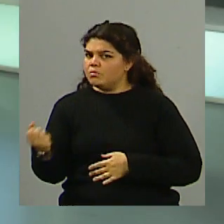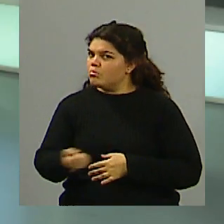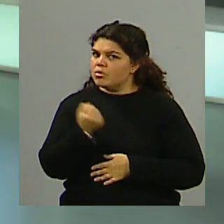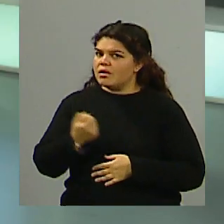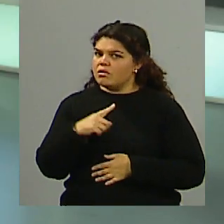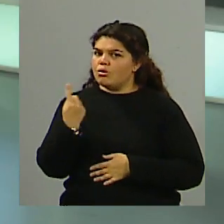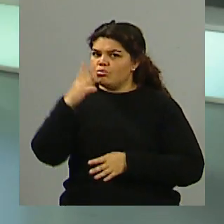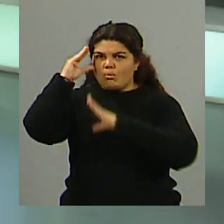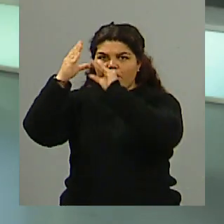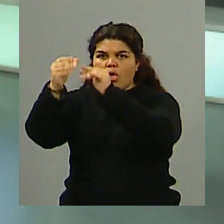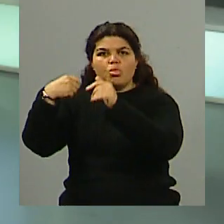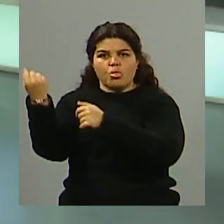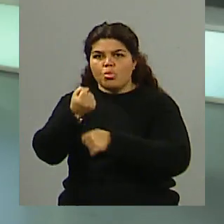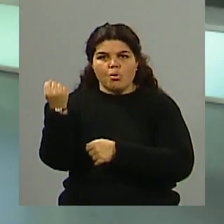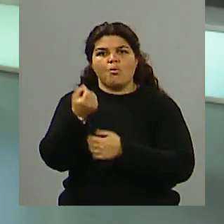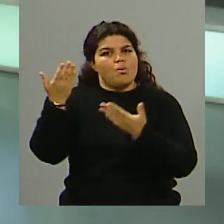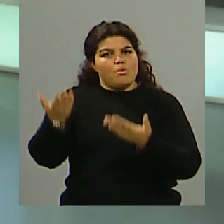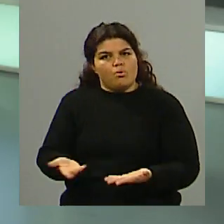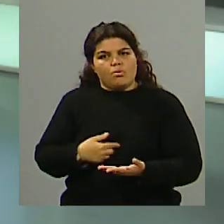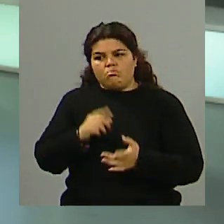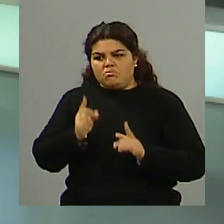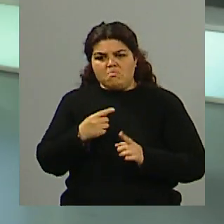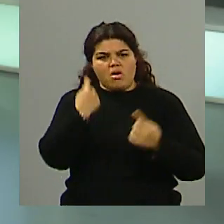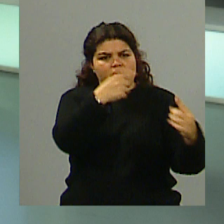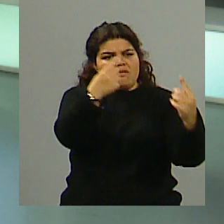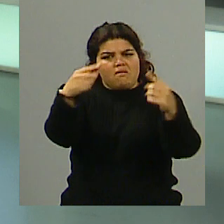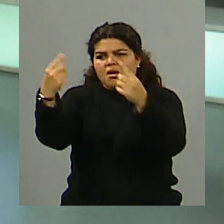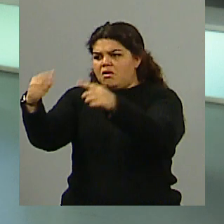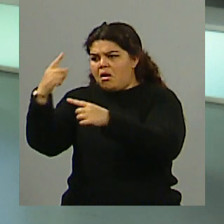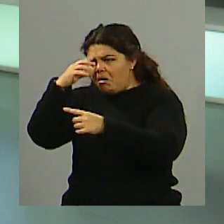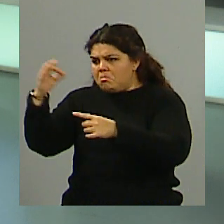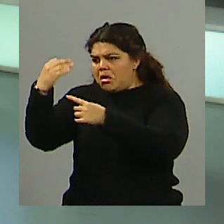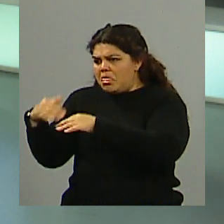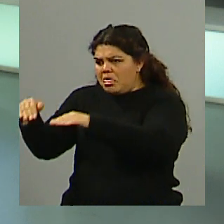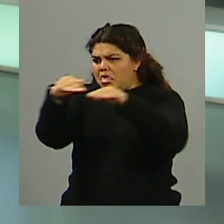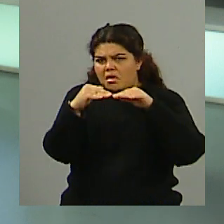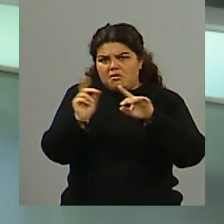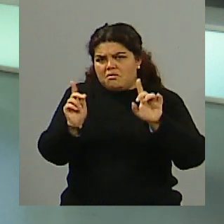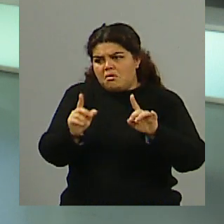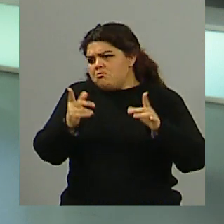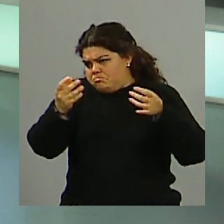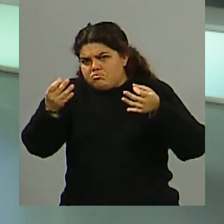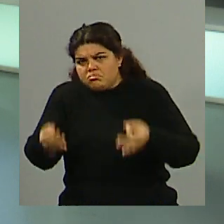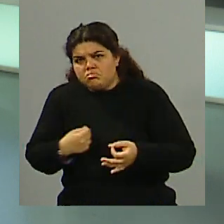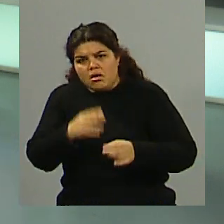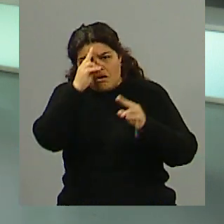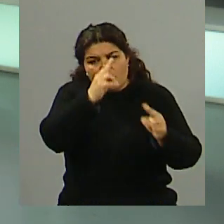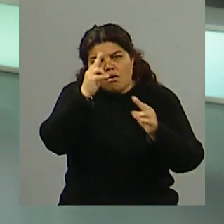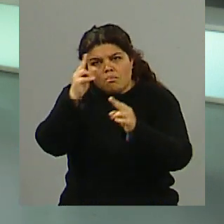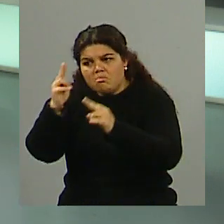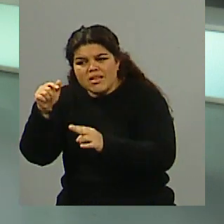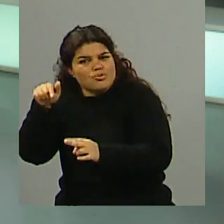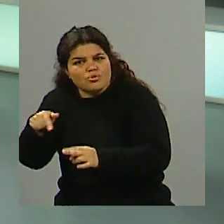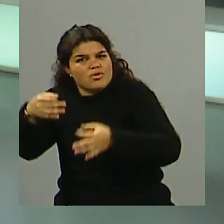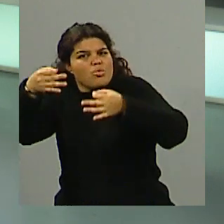madurar democráticamente, es parte, las diferencias están claras cuáles son, pero me parece que eso no quita que haya